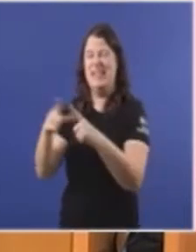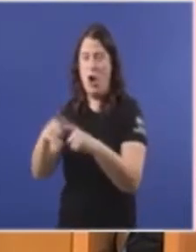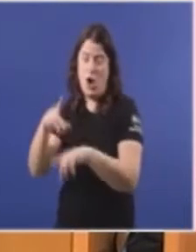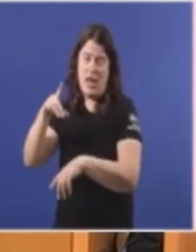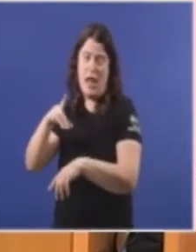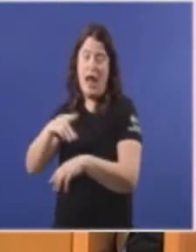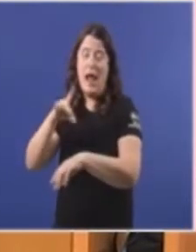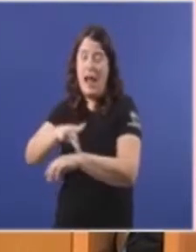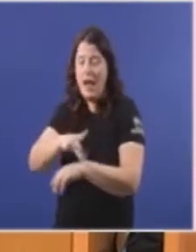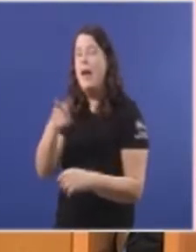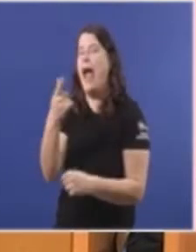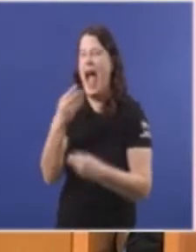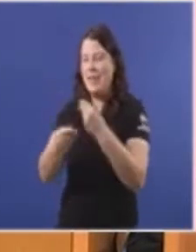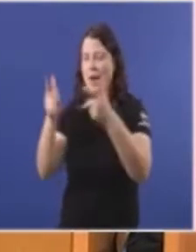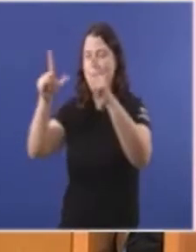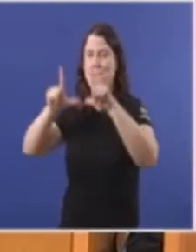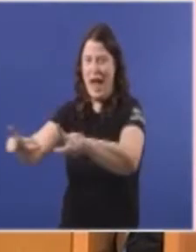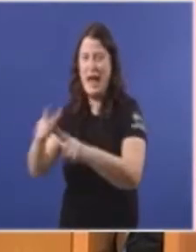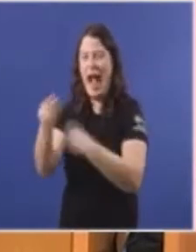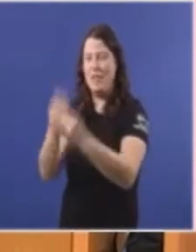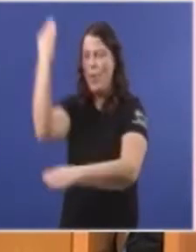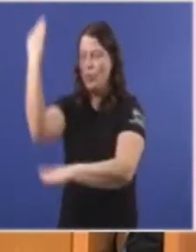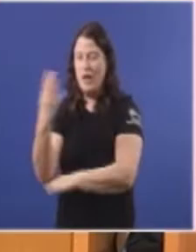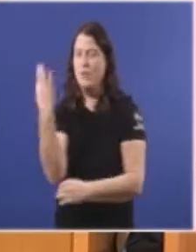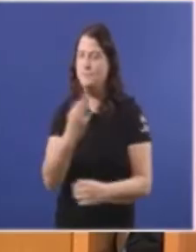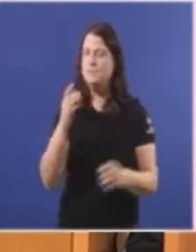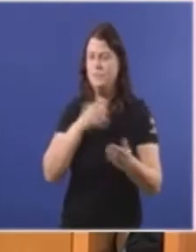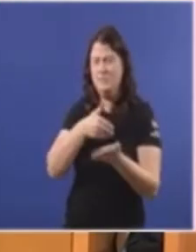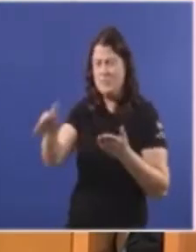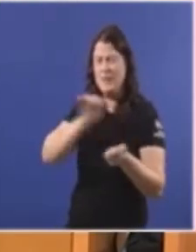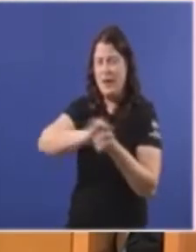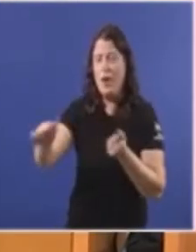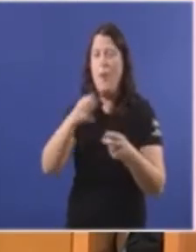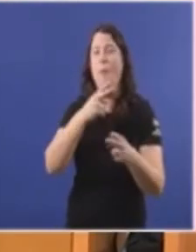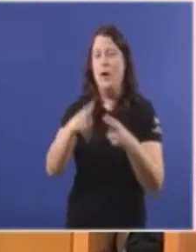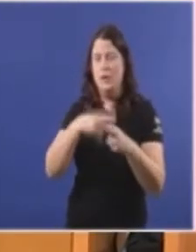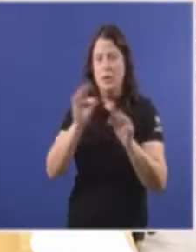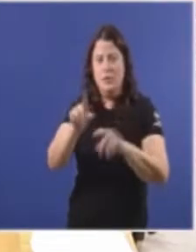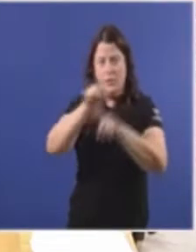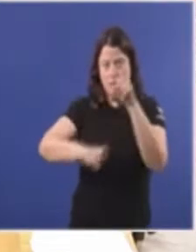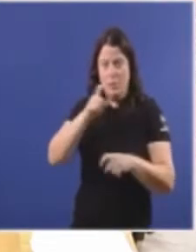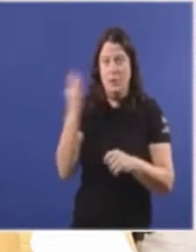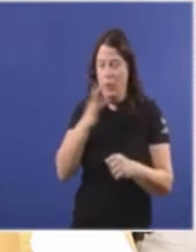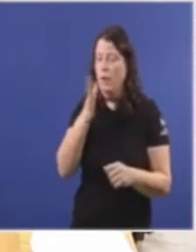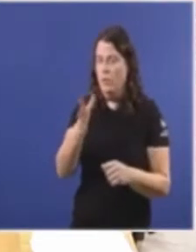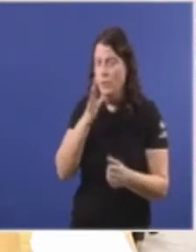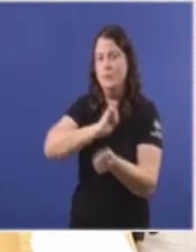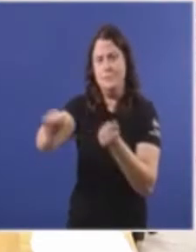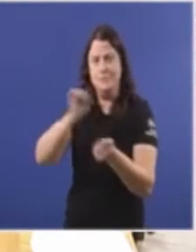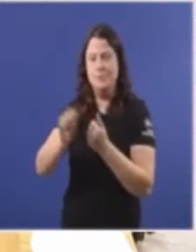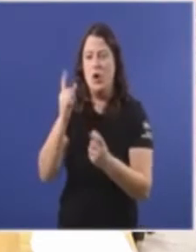monumento Faga lle unha placa E recúe na súa represalia Nunha política obscena De ataques profesionales sanitarios Máis